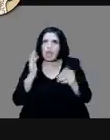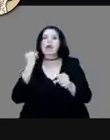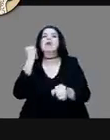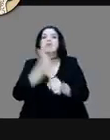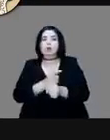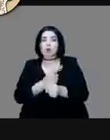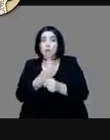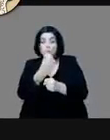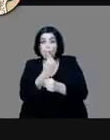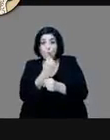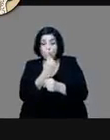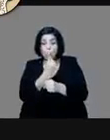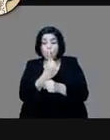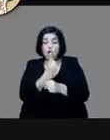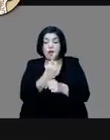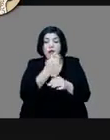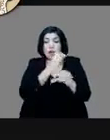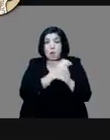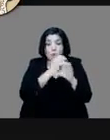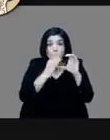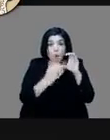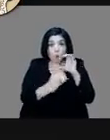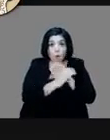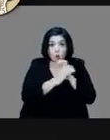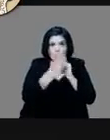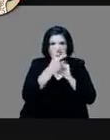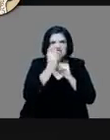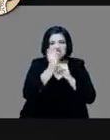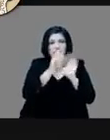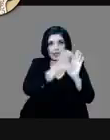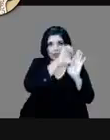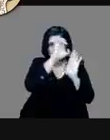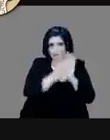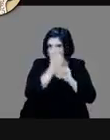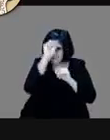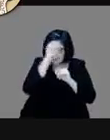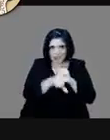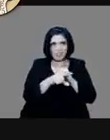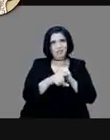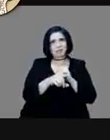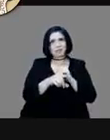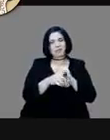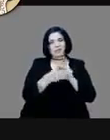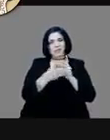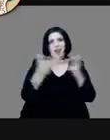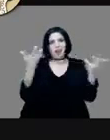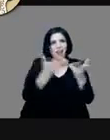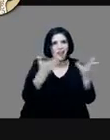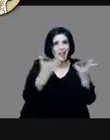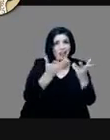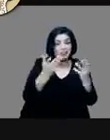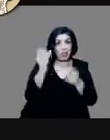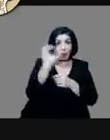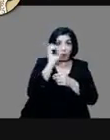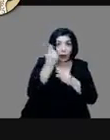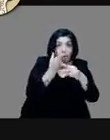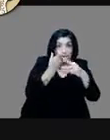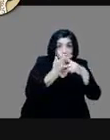pieza que es ejemplo de aquellos momentos. Cuando ya empiezan a salir,